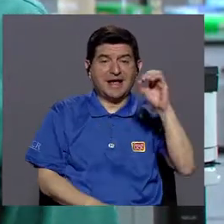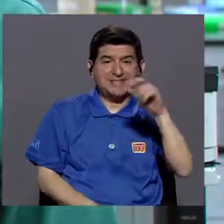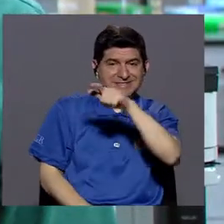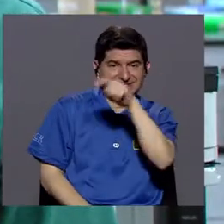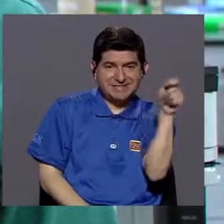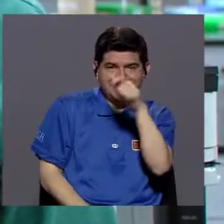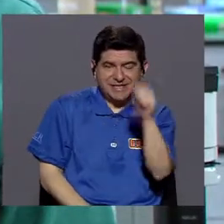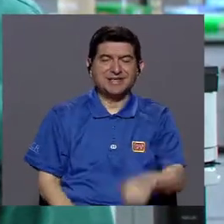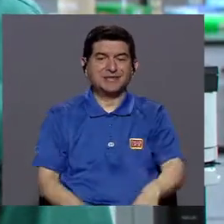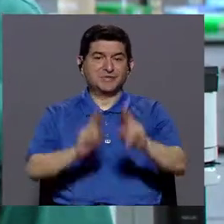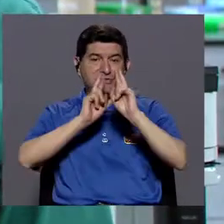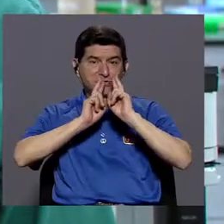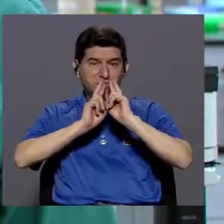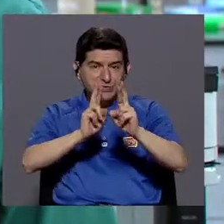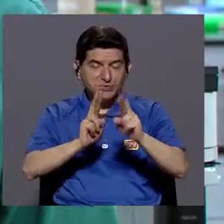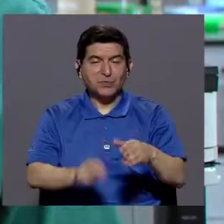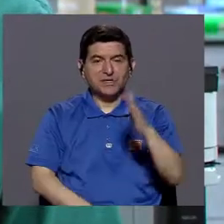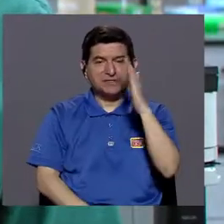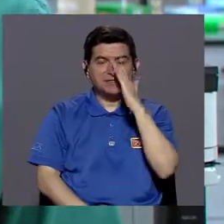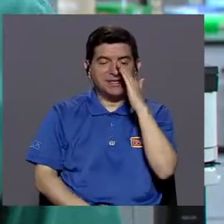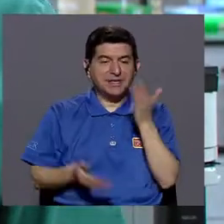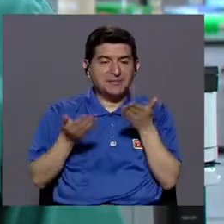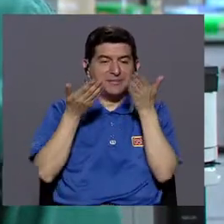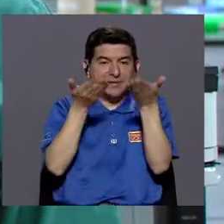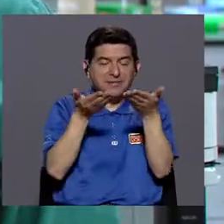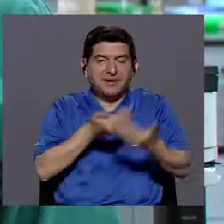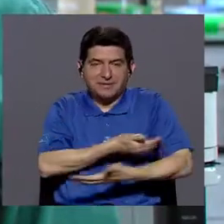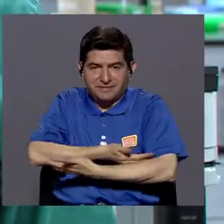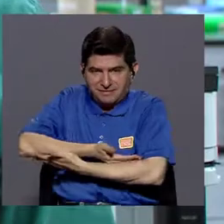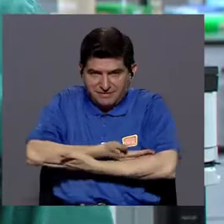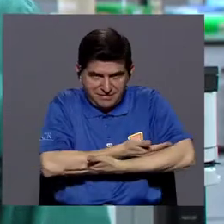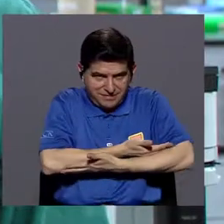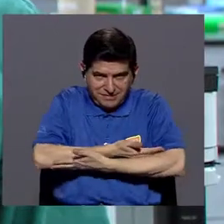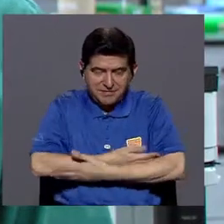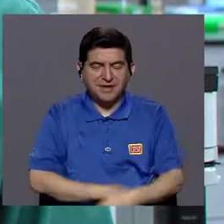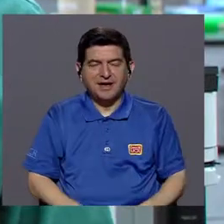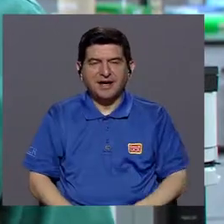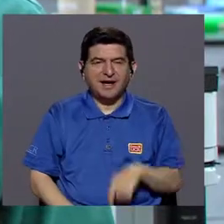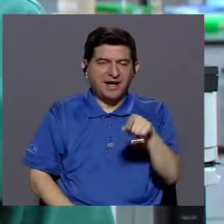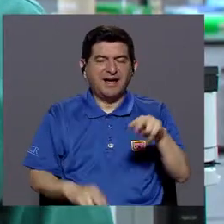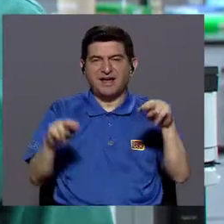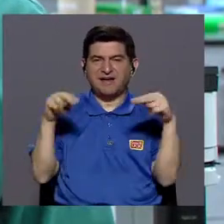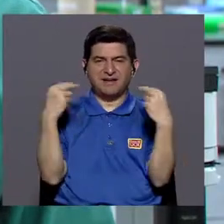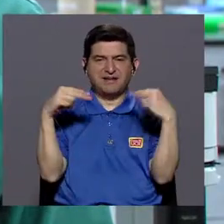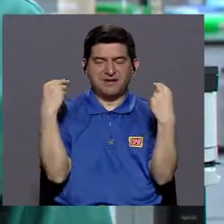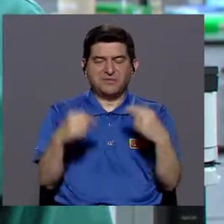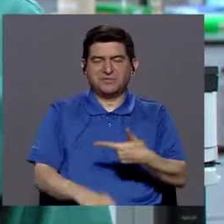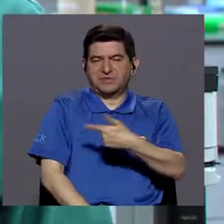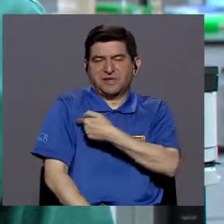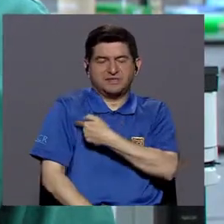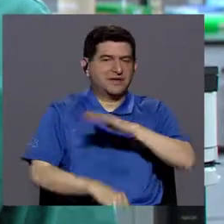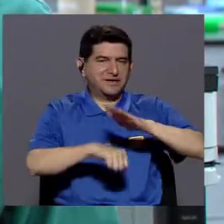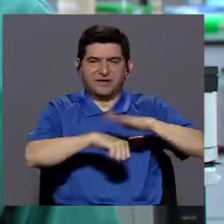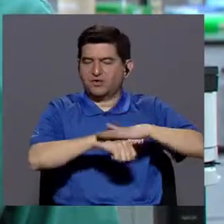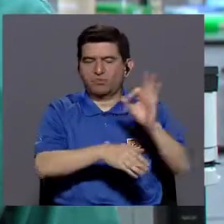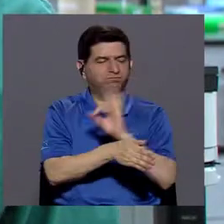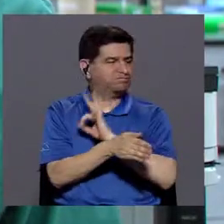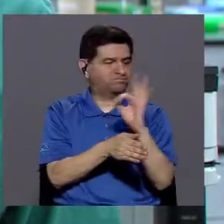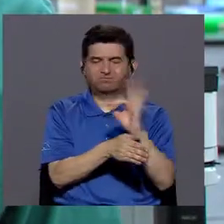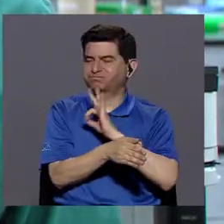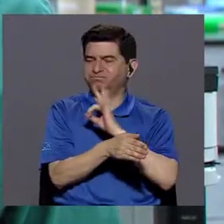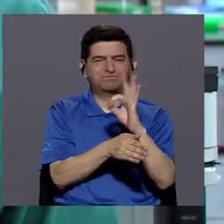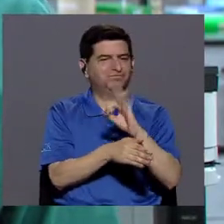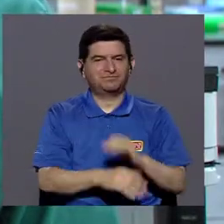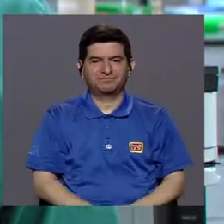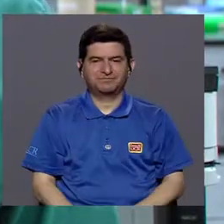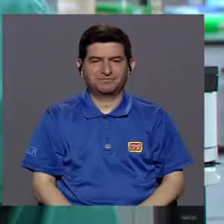ciertas vacunas se ponen a los cero meses, la respuesta que la mamá le pasó al infante va a neutralizar la vacuna y no